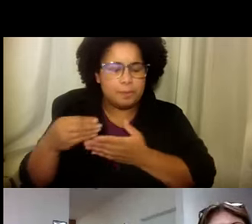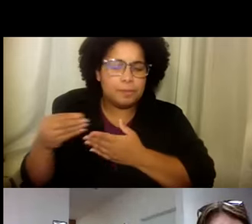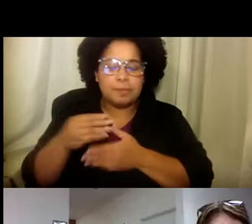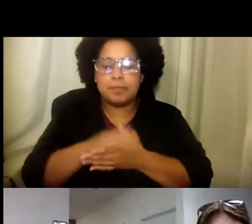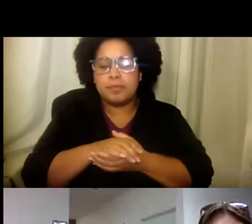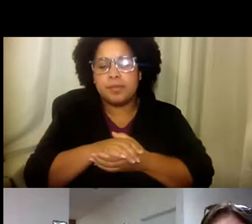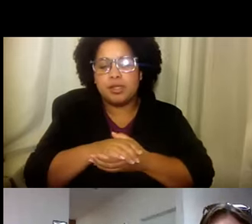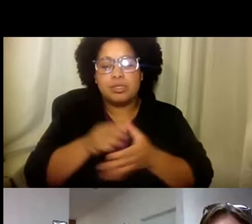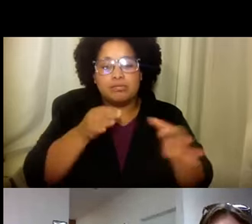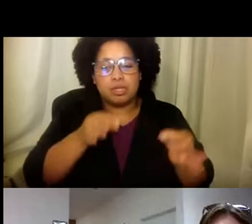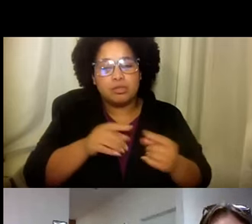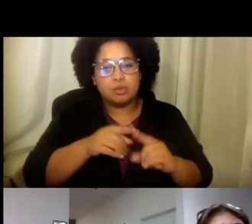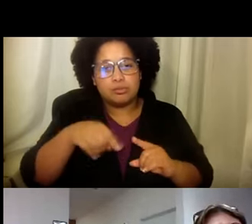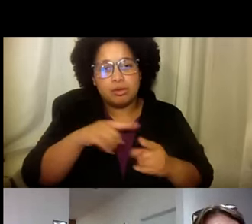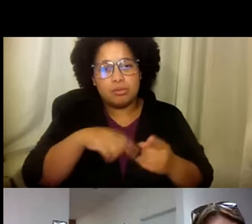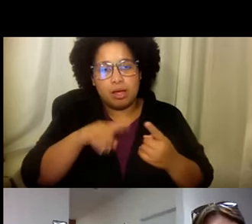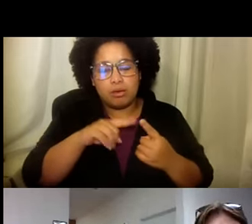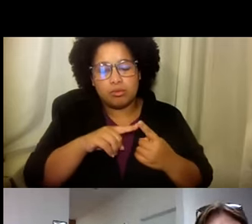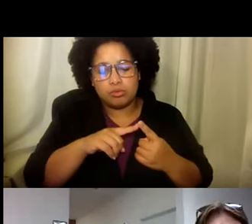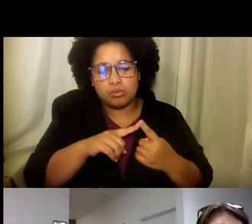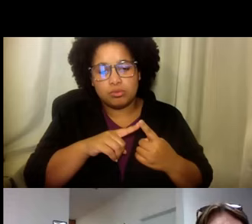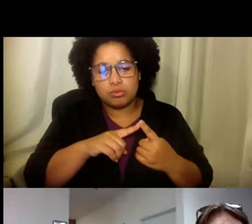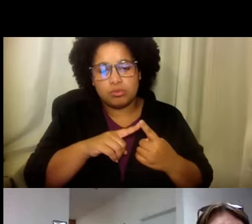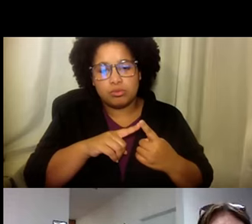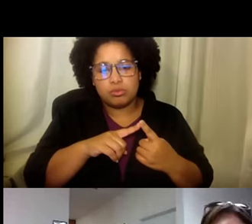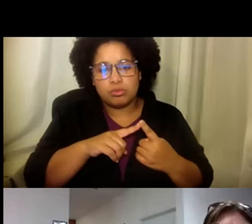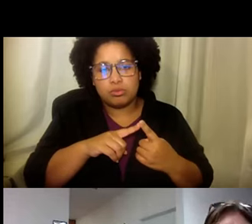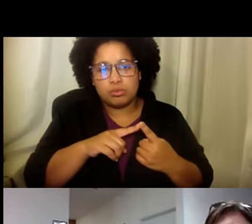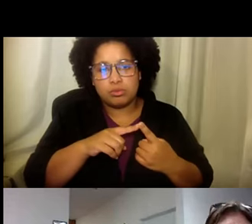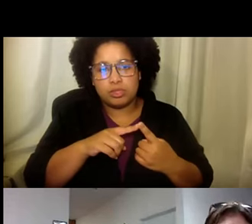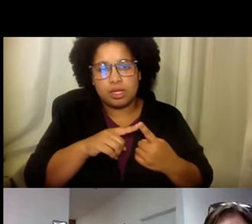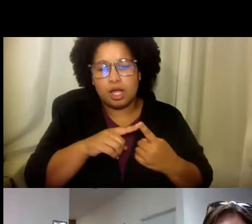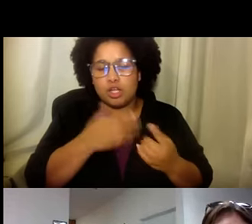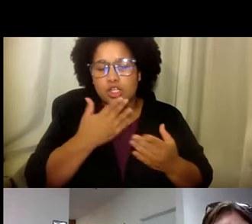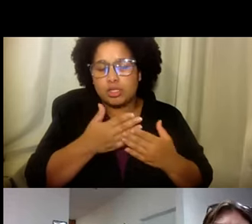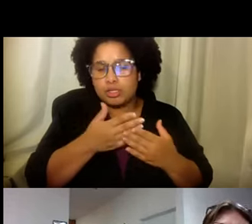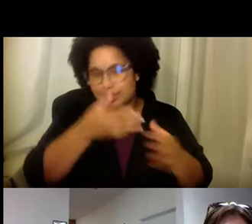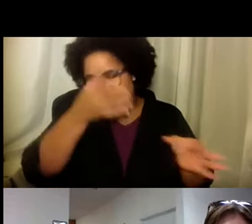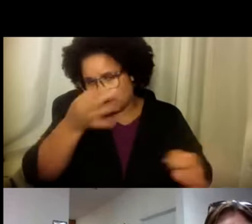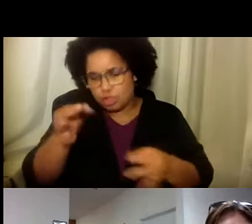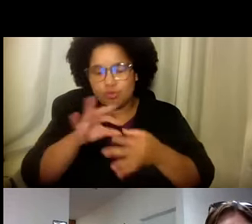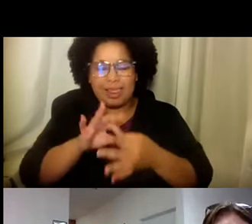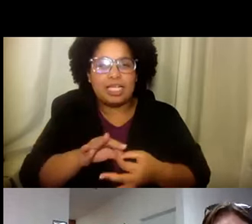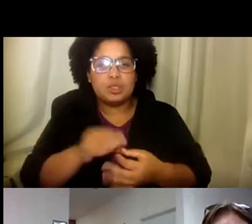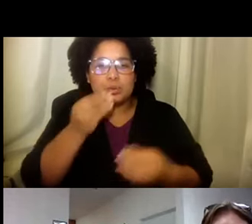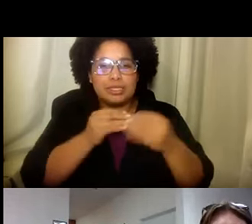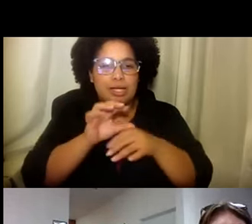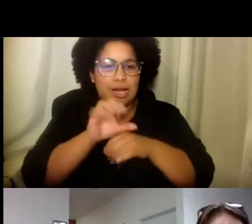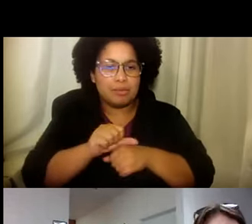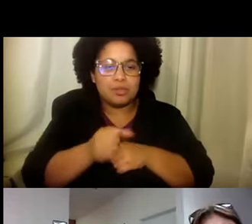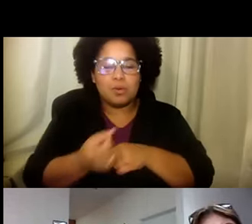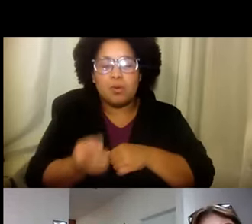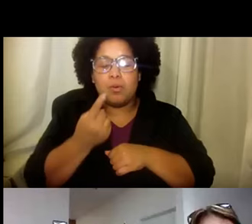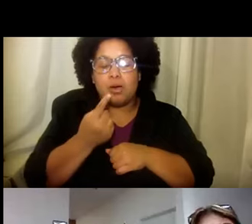de compras. ¿Verdad? Para las defensas. A veces le explicamos. Le explicamos. Que tome buenas decisiones. Con